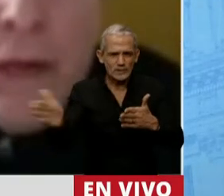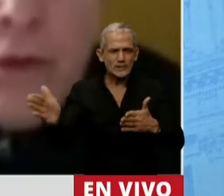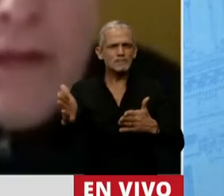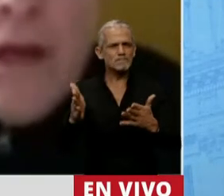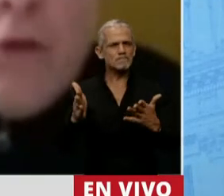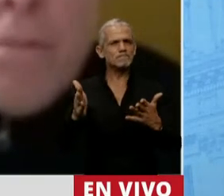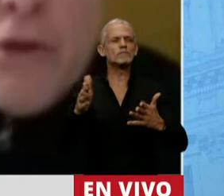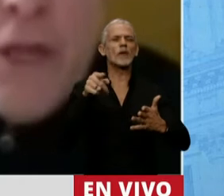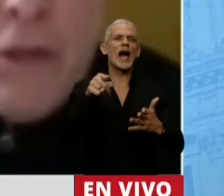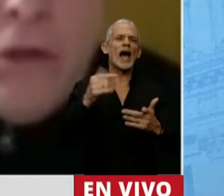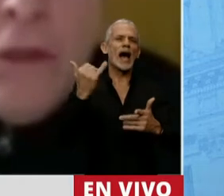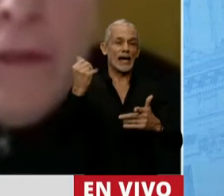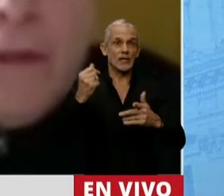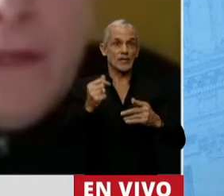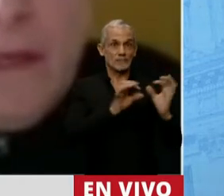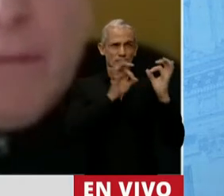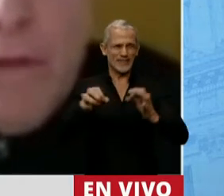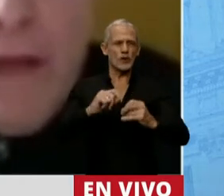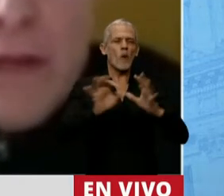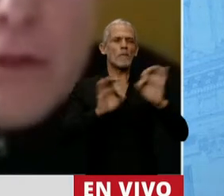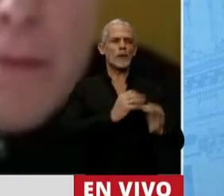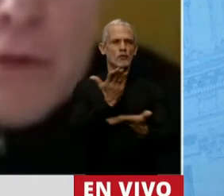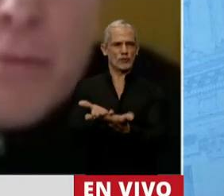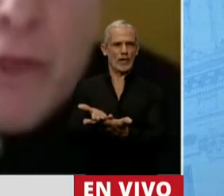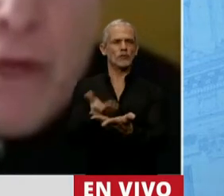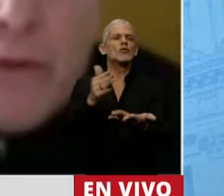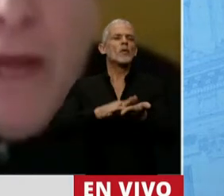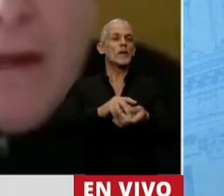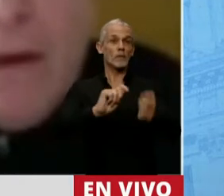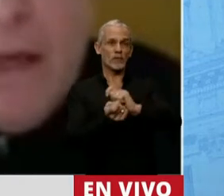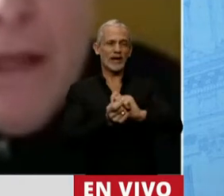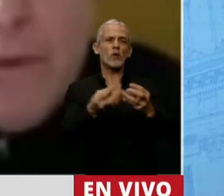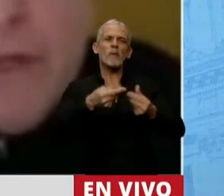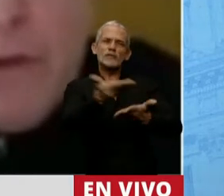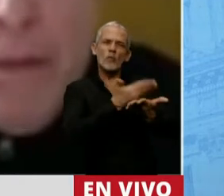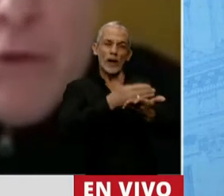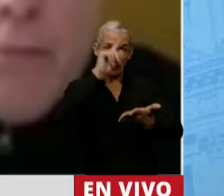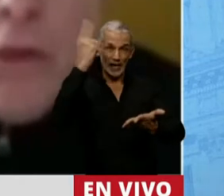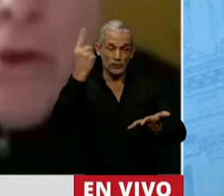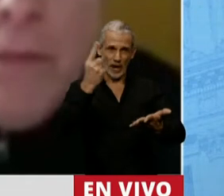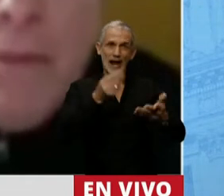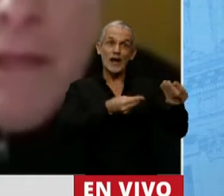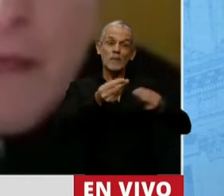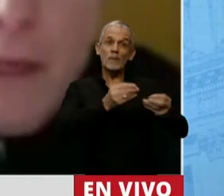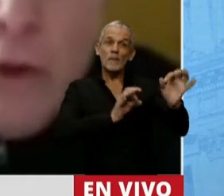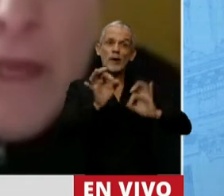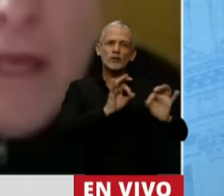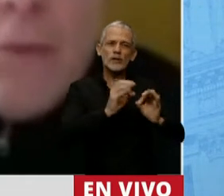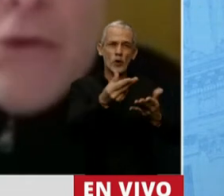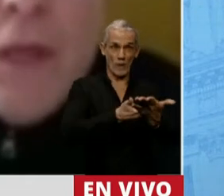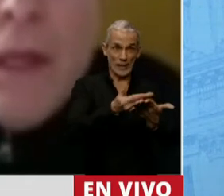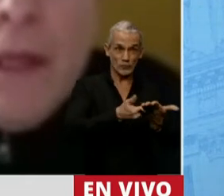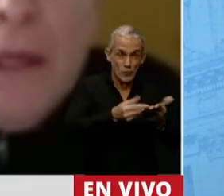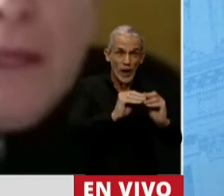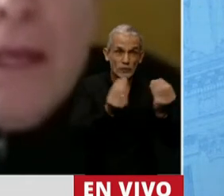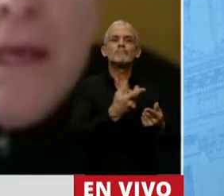el Congreso de la Nación. Ha llegado un proyecto de modificación del presupuesto nacional. En realidad, el proyecto de presupuesto 2020 que